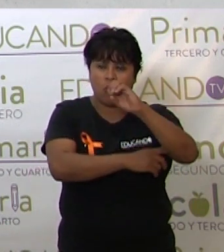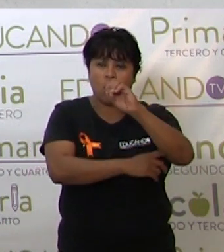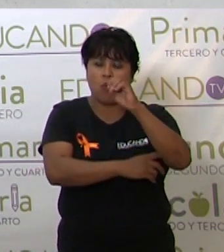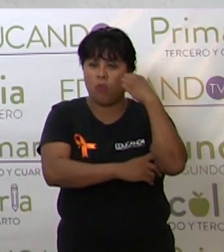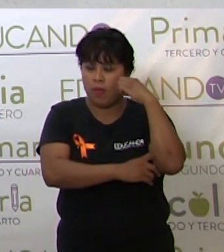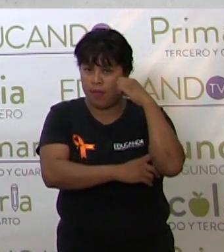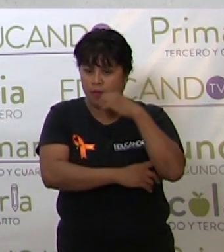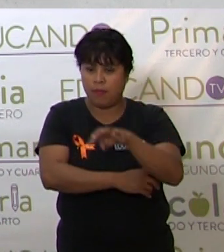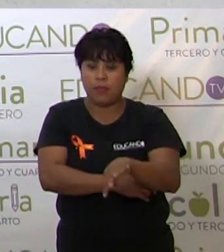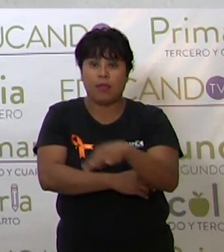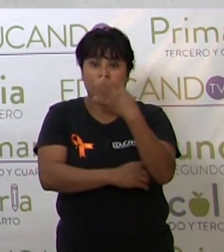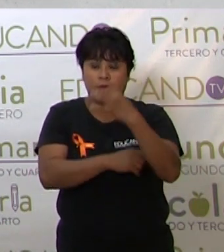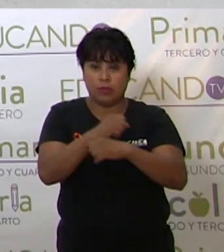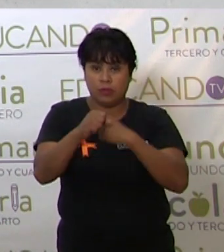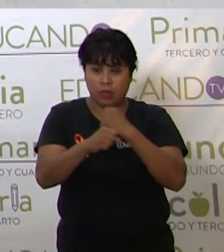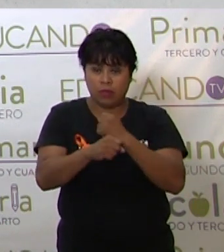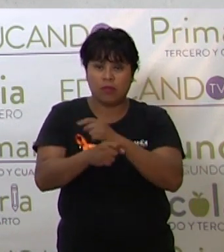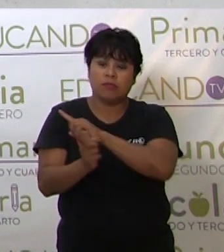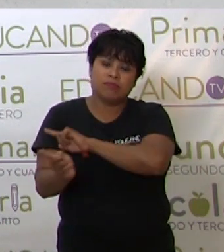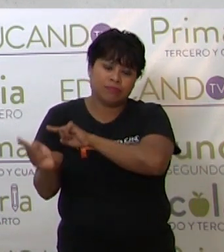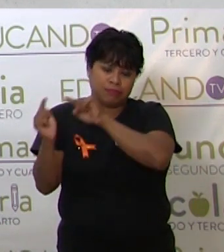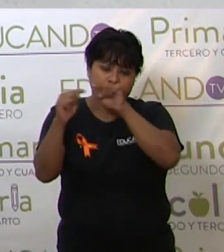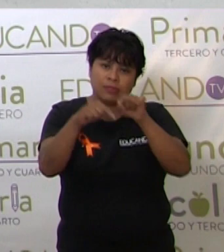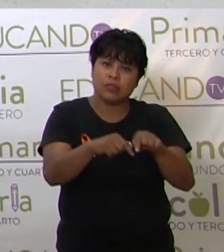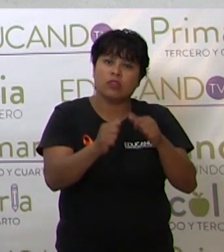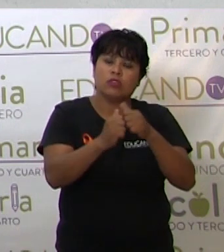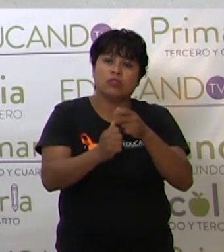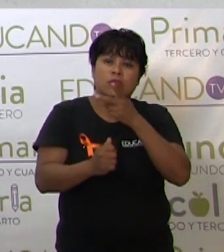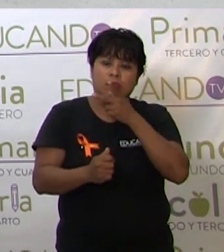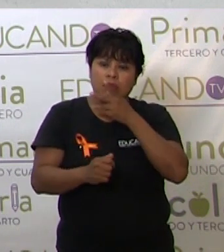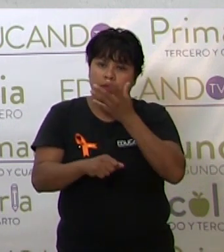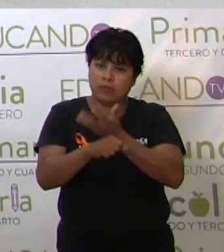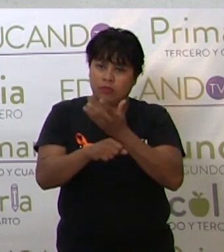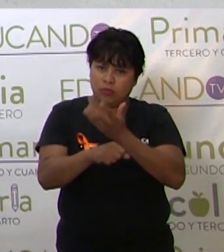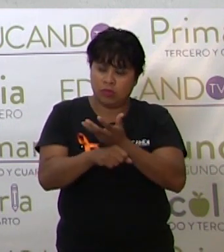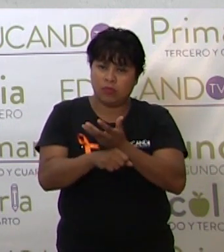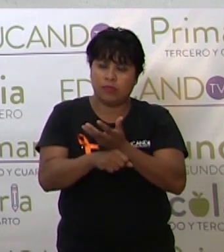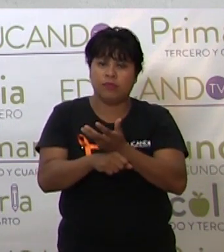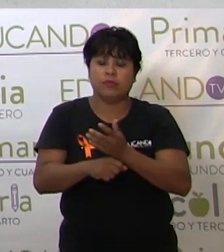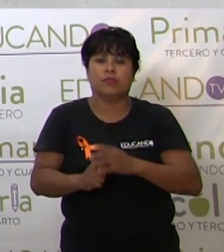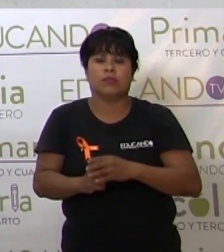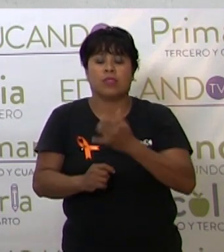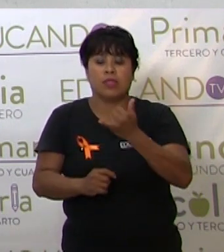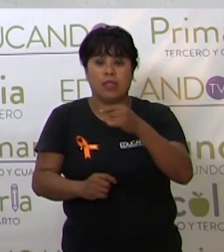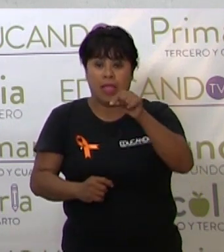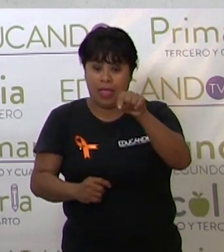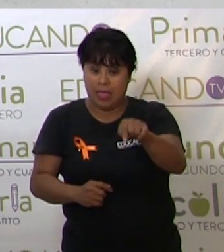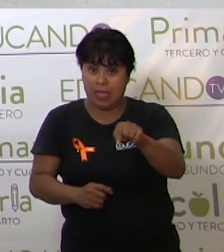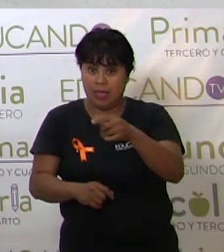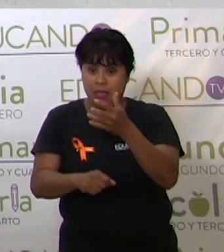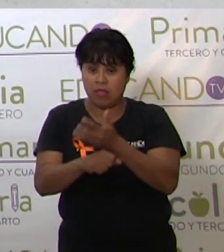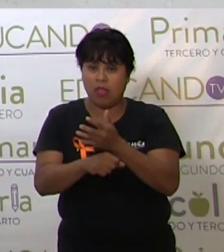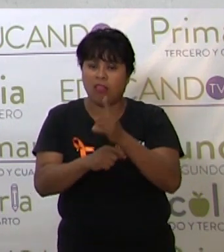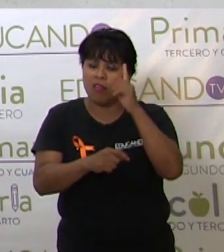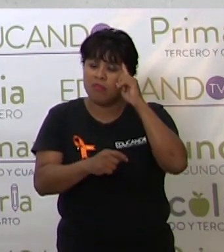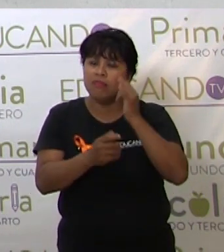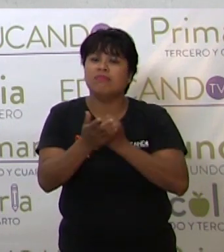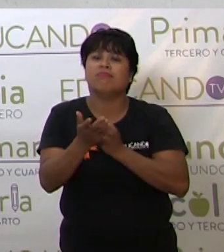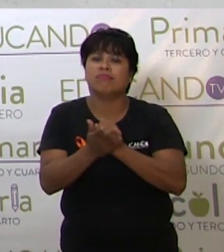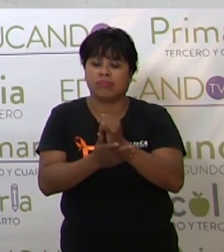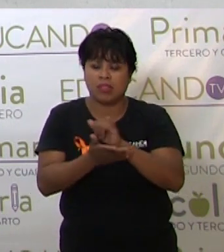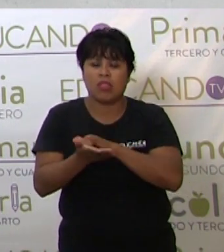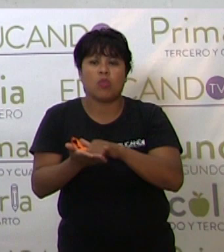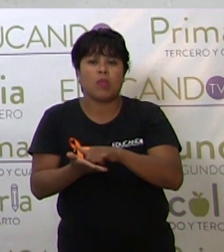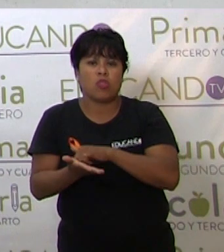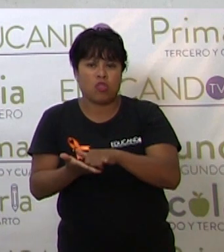los 14 años se fue a radicar junto con su padre a Estados Unidos y es ahí donde decide estudiar, en